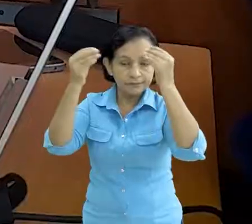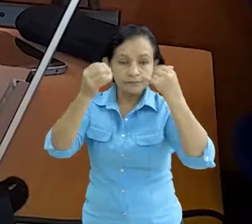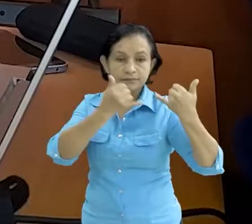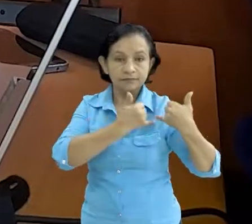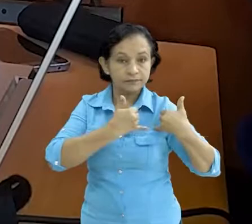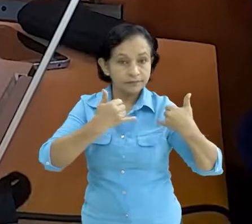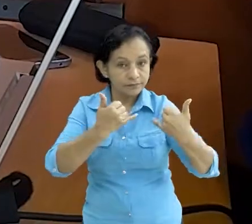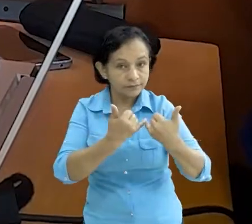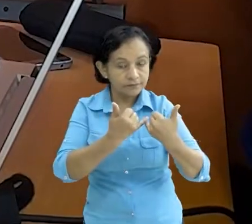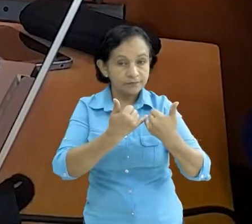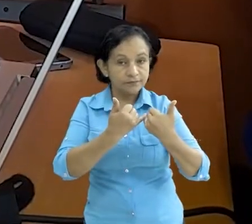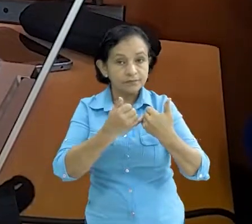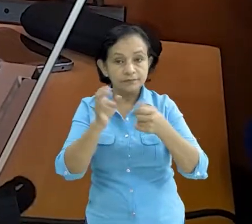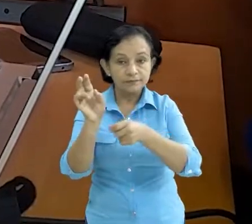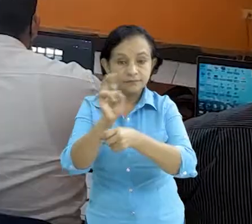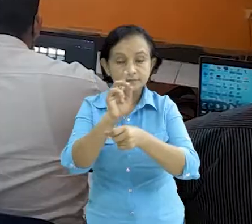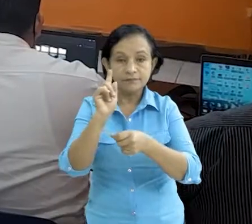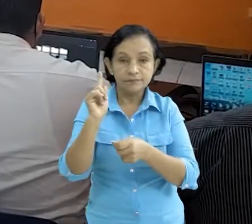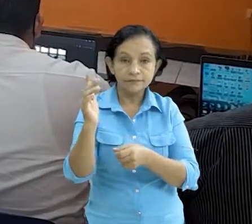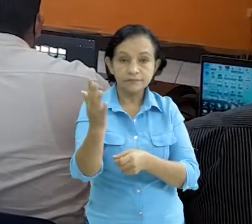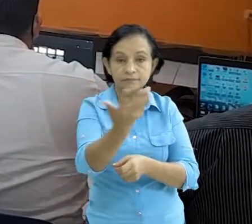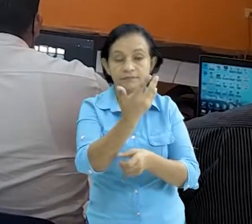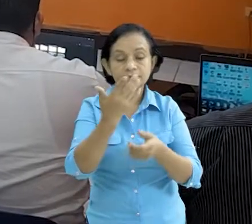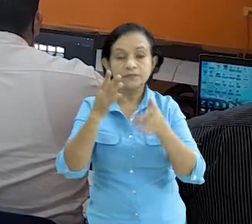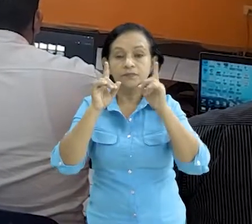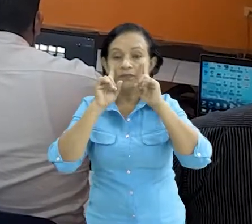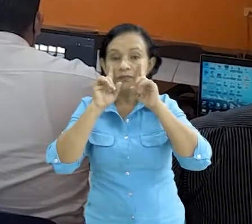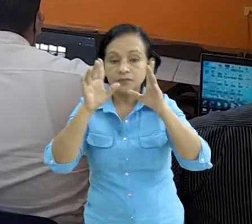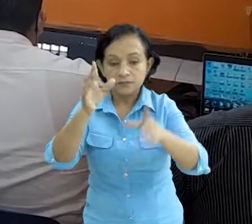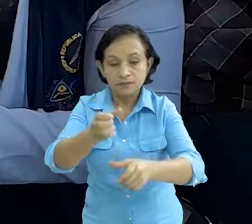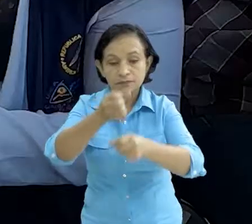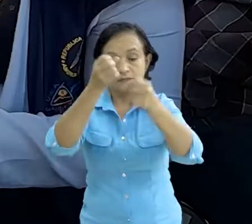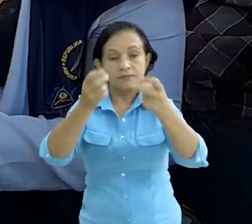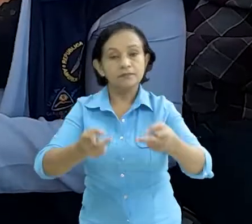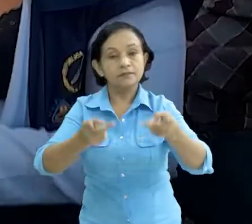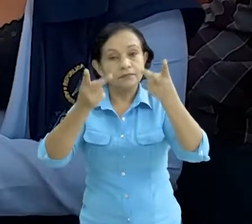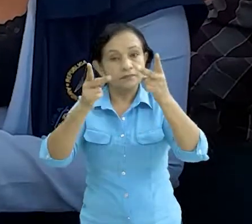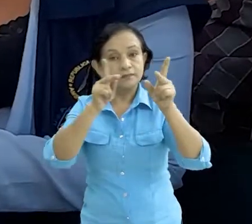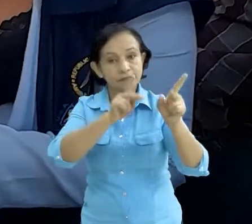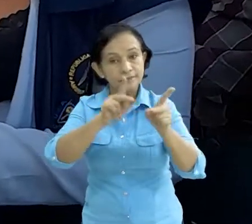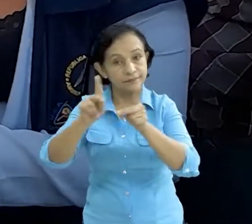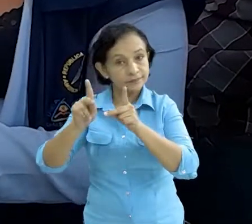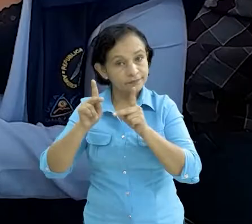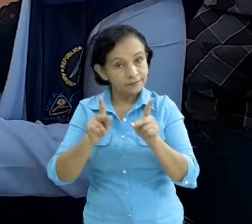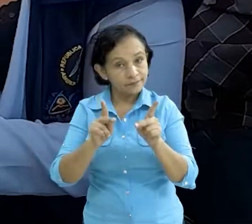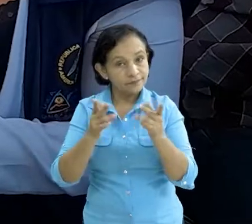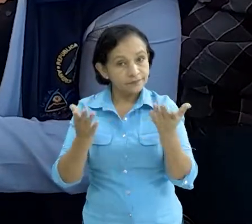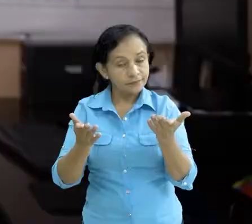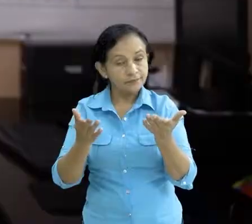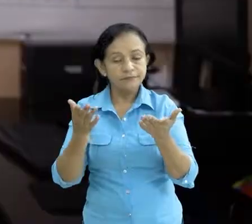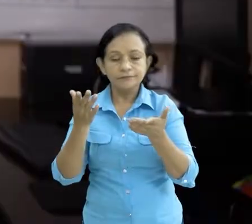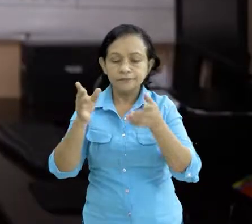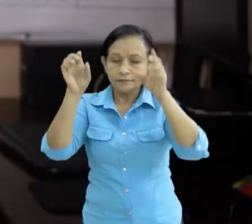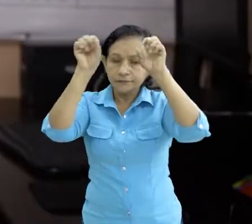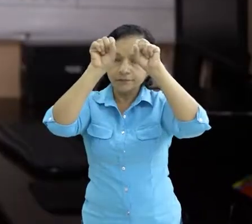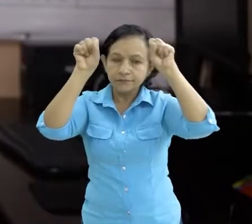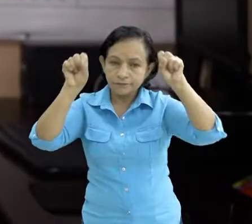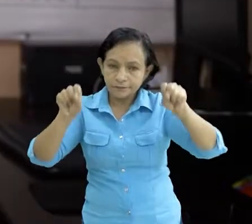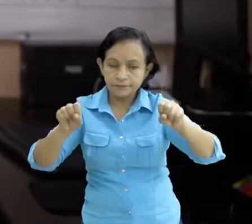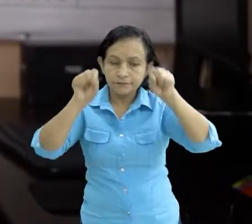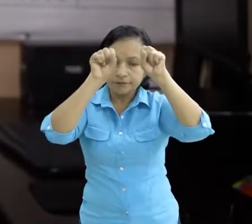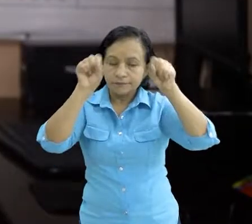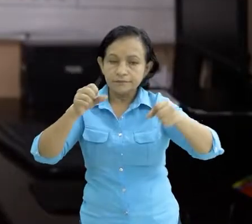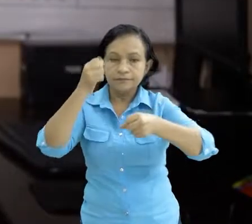velan todo lo que es salvaguardar la vida de las personas entonces hemos venido siendo capacitados que sea un